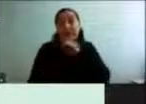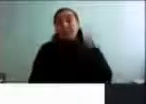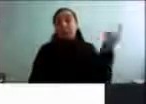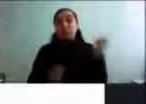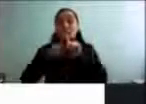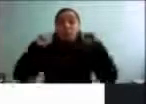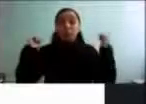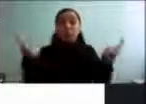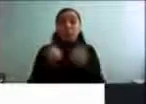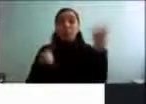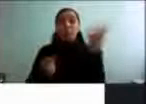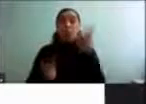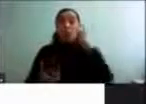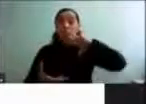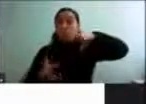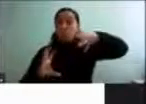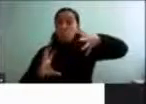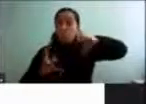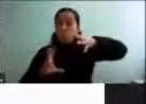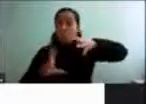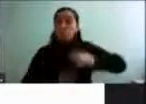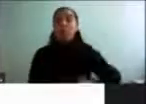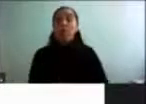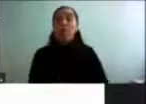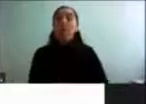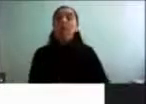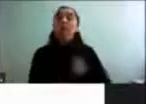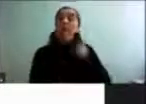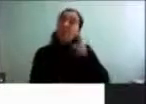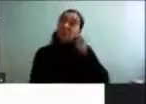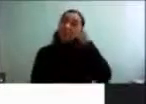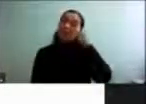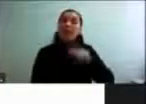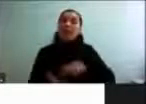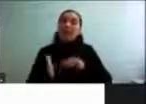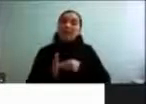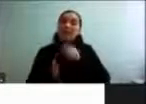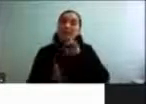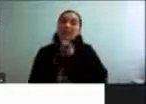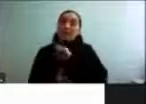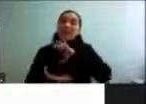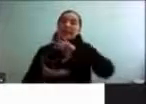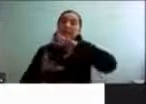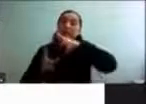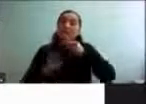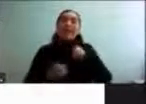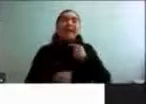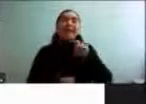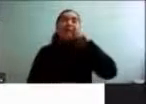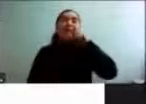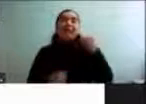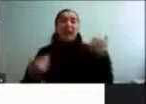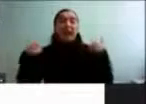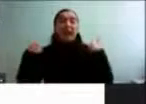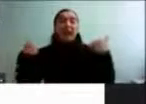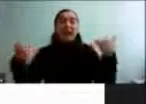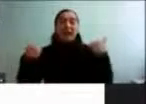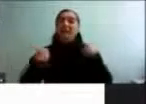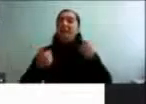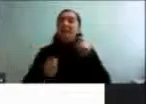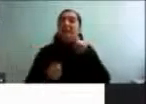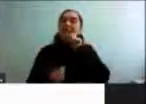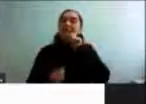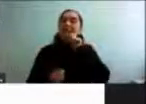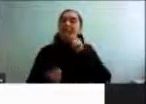Pero el problema que siempre ocurre en Chile y en todo el mundo es qué es la actividad física, qué es el ejercicio. La gente se